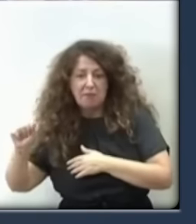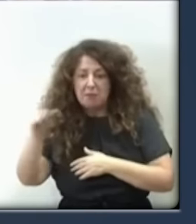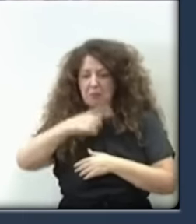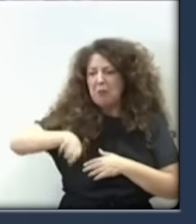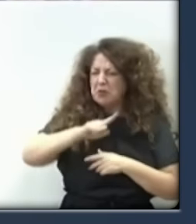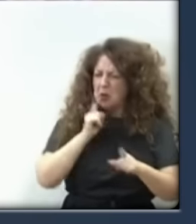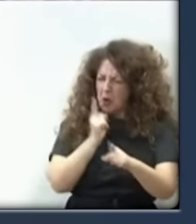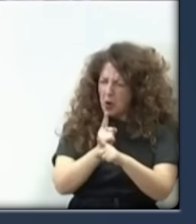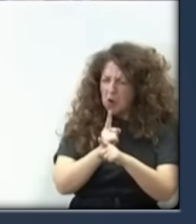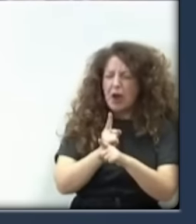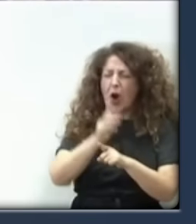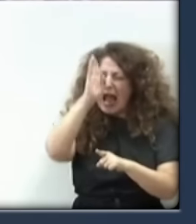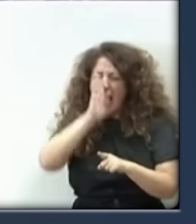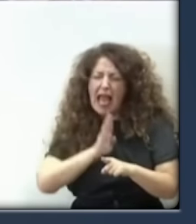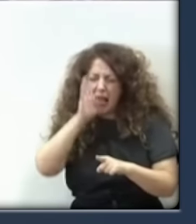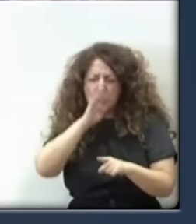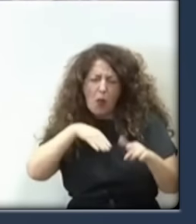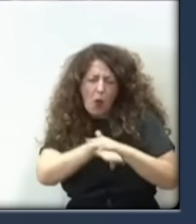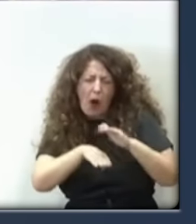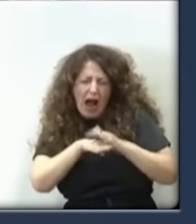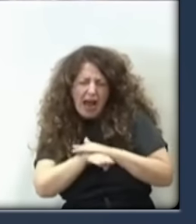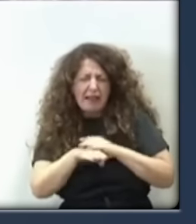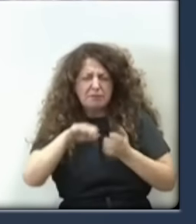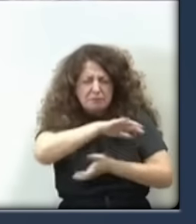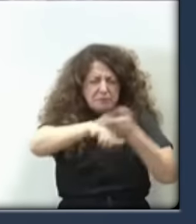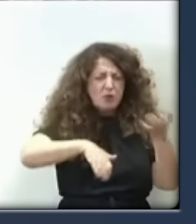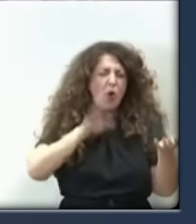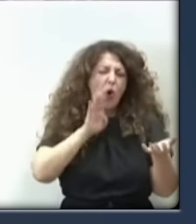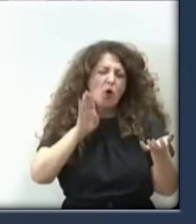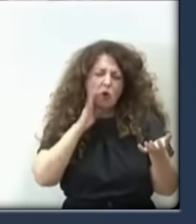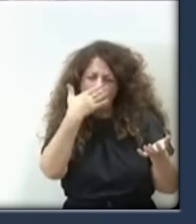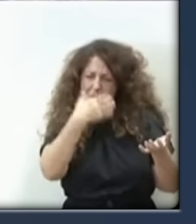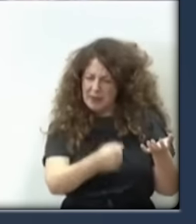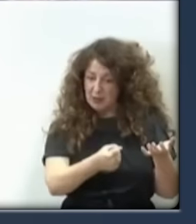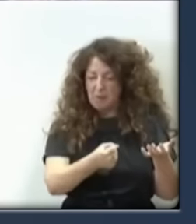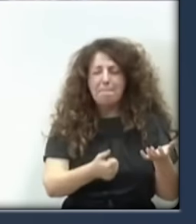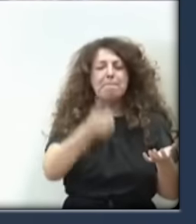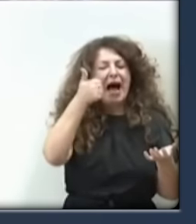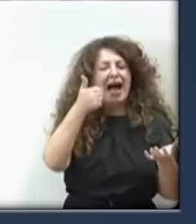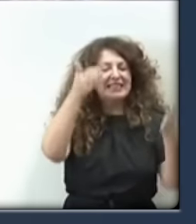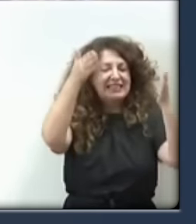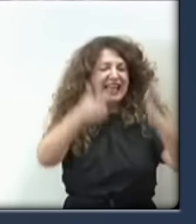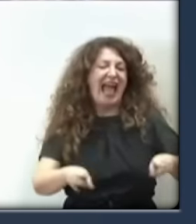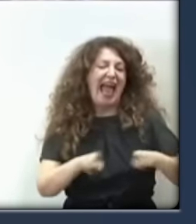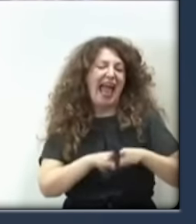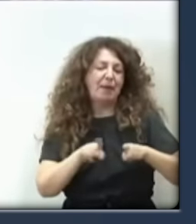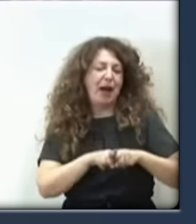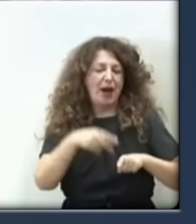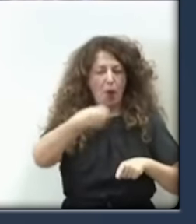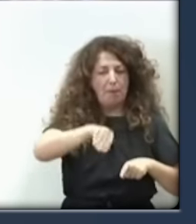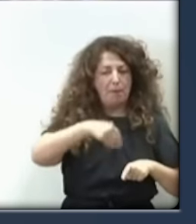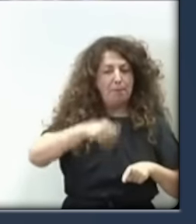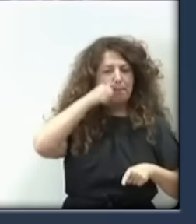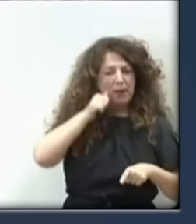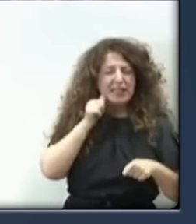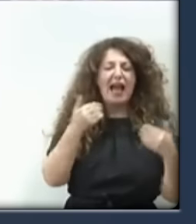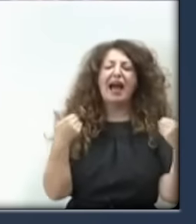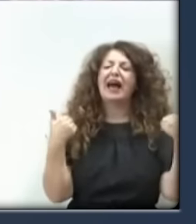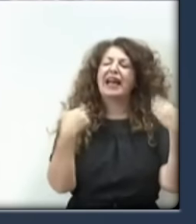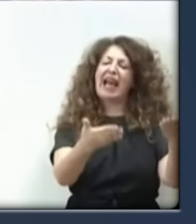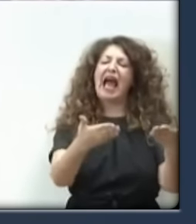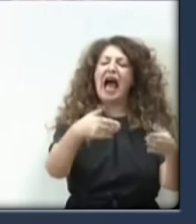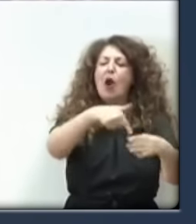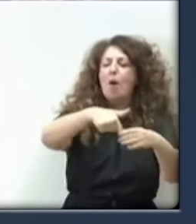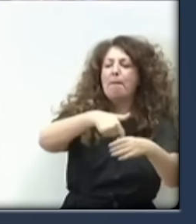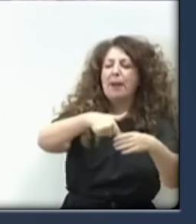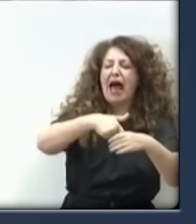a esconder la corrupción del Partido Socialista? Y muy especialmente la del hermanísimo, a quien le han regalado una plaza en la Diputación de Badajoz, a